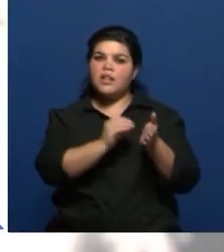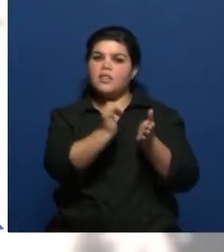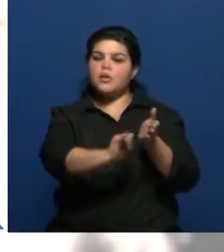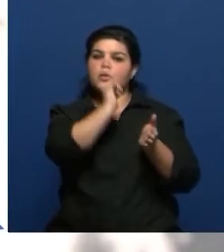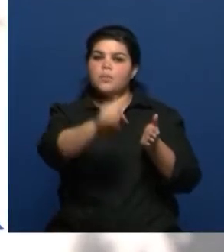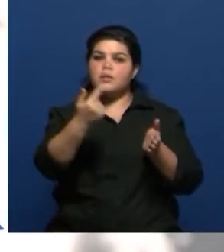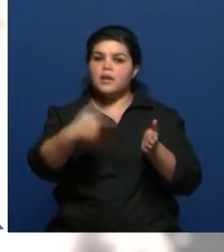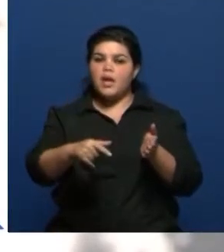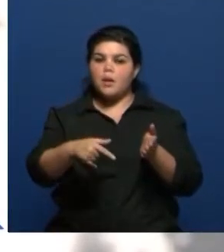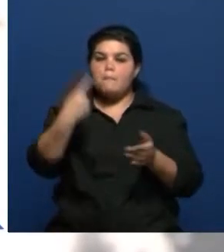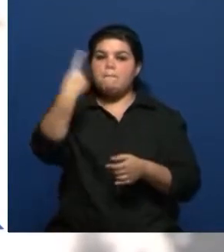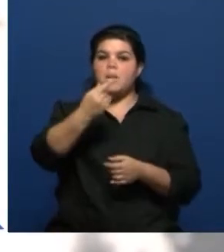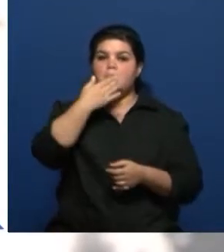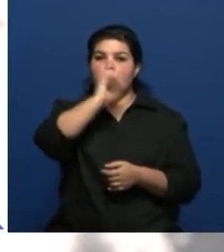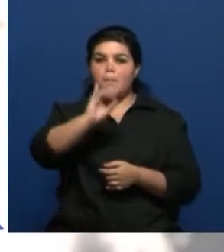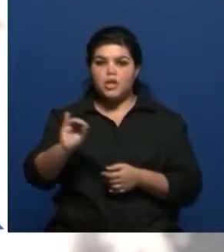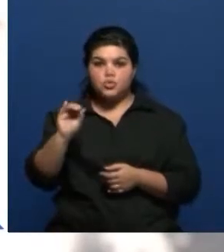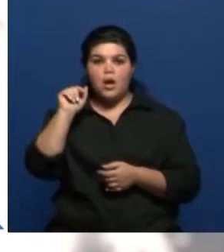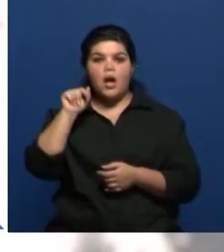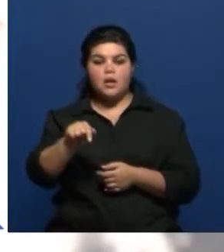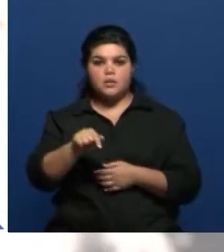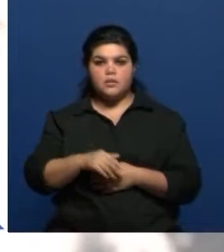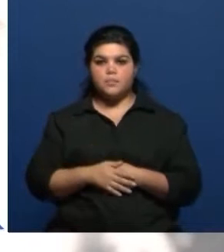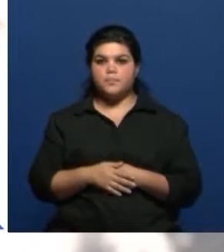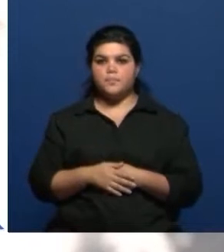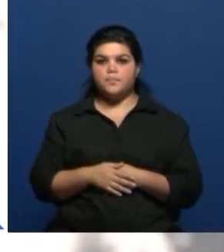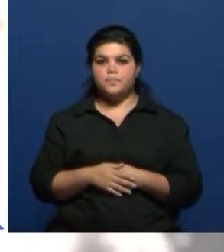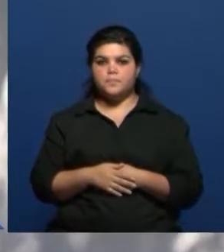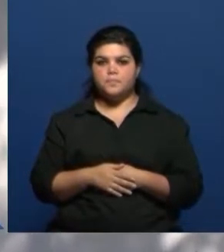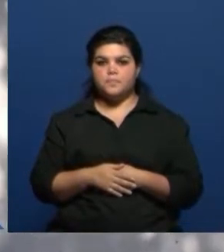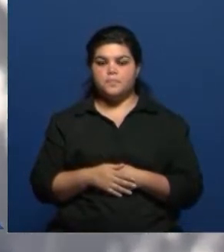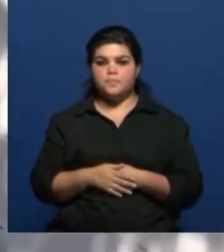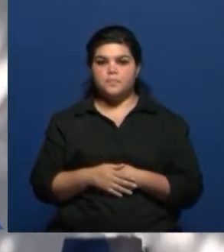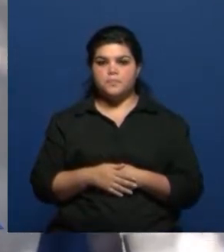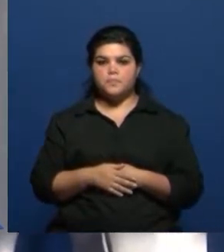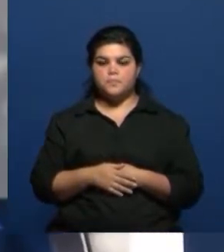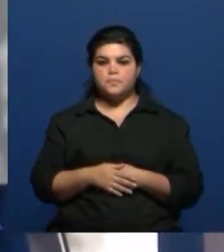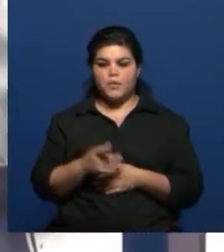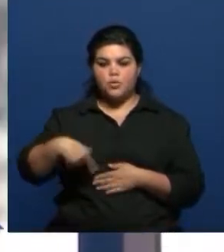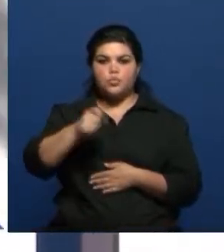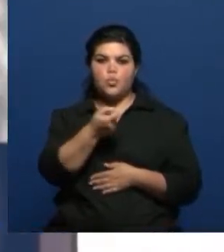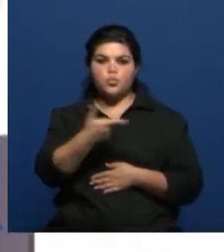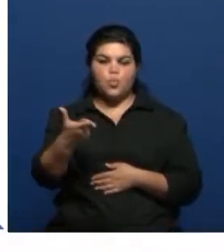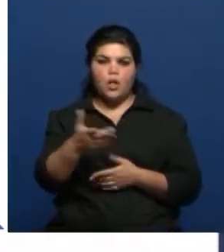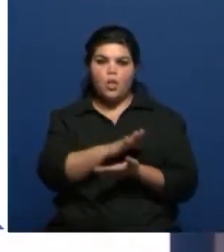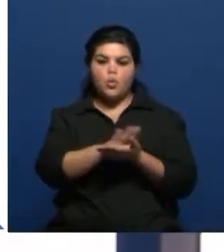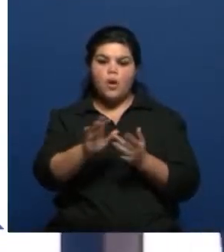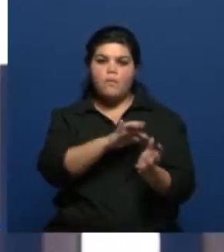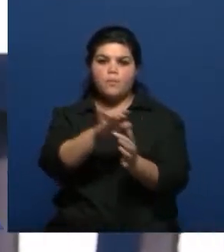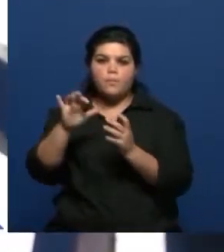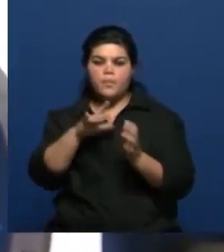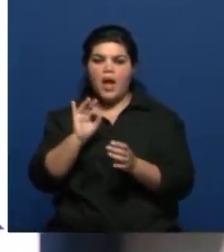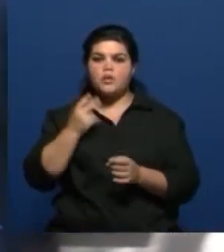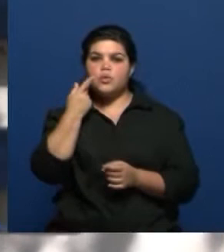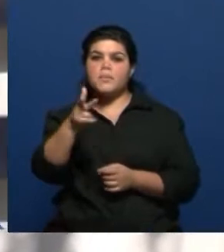del primero de marzo íbamos a tener nuestro nuevo salario para el 2017,